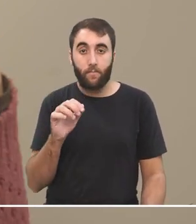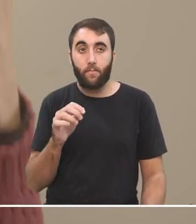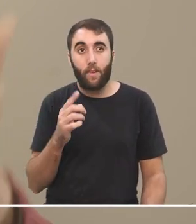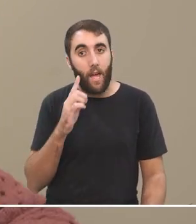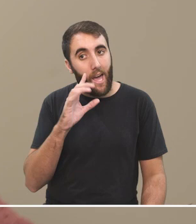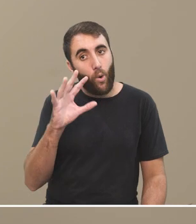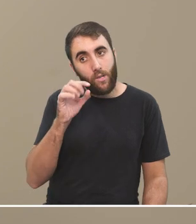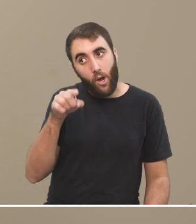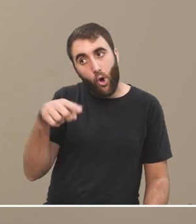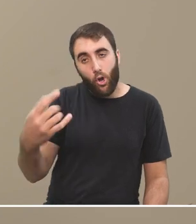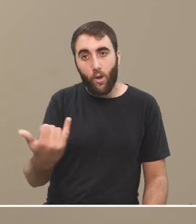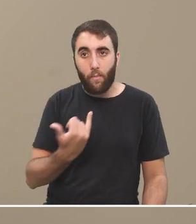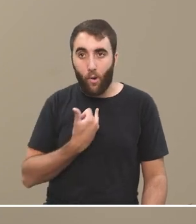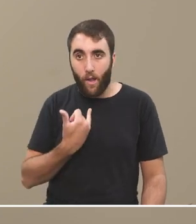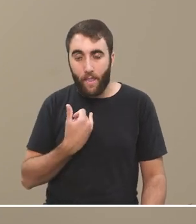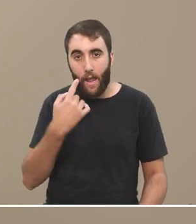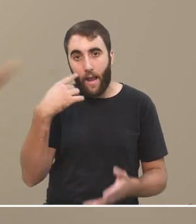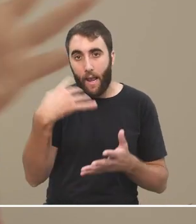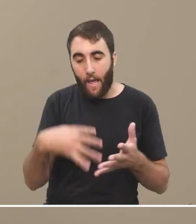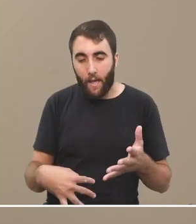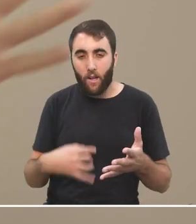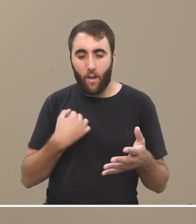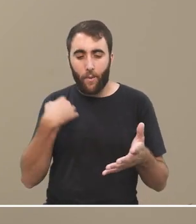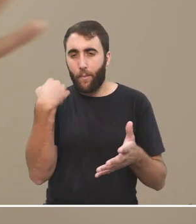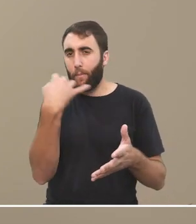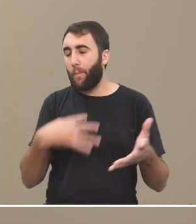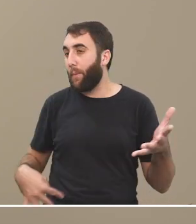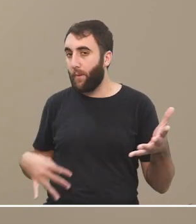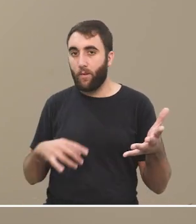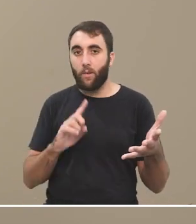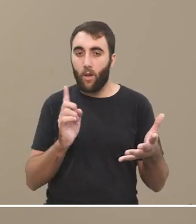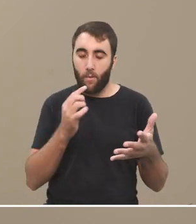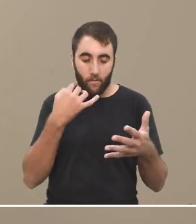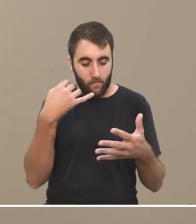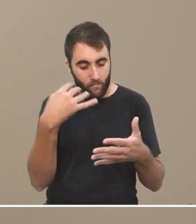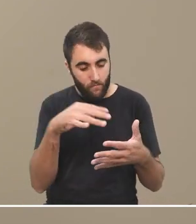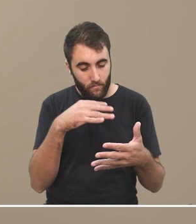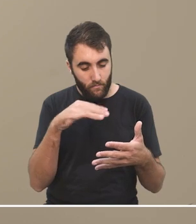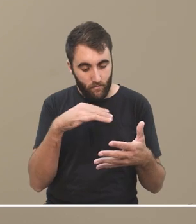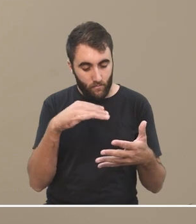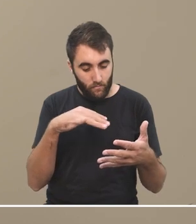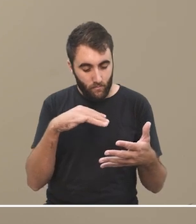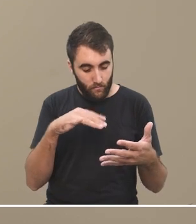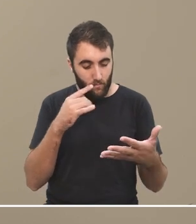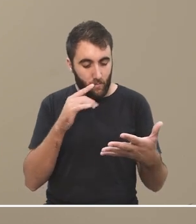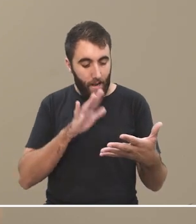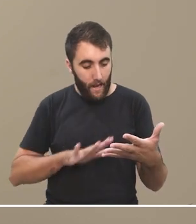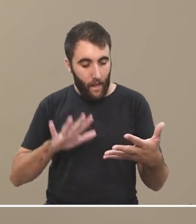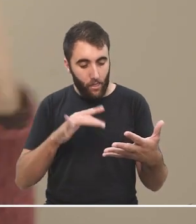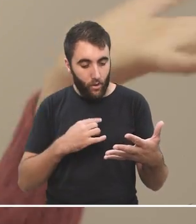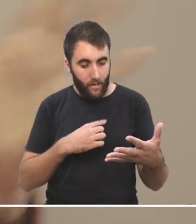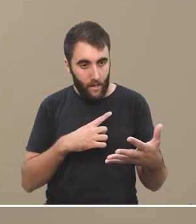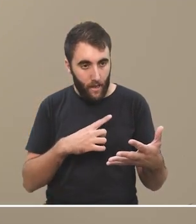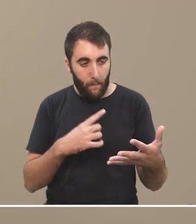lo que el otro tiene que decir leer varias veces en vez de leer rápido porque también leemos rápido lo que dijo uno y si hagamos la palabra clave si usó esta palabra es